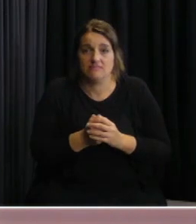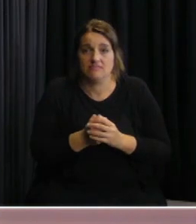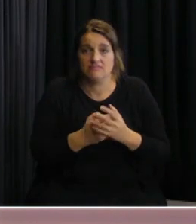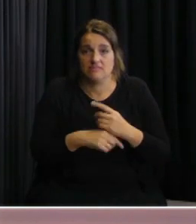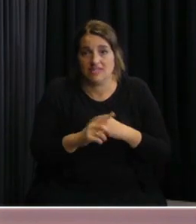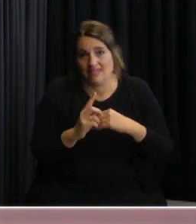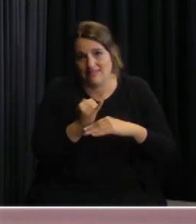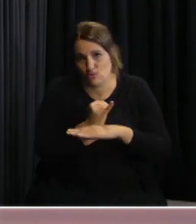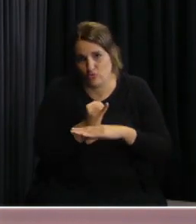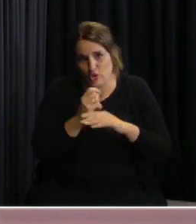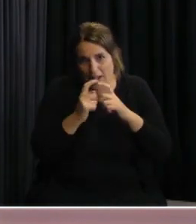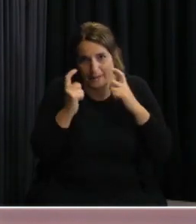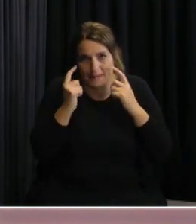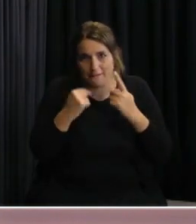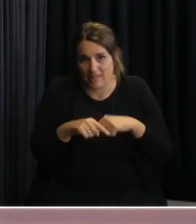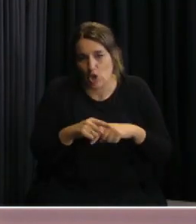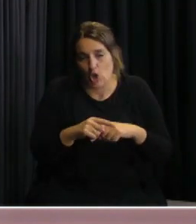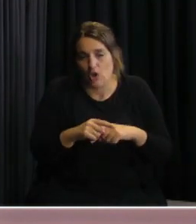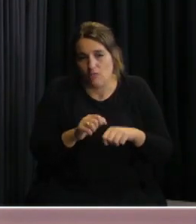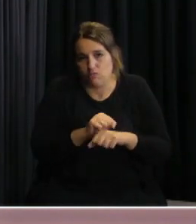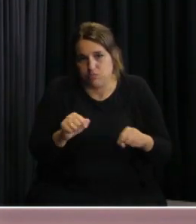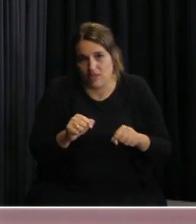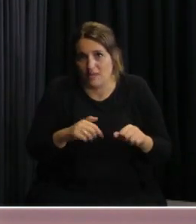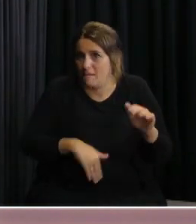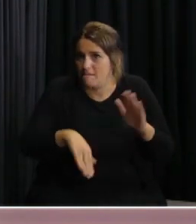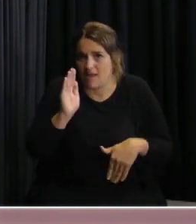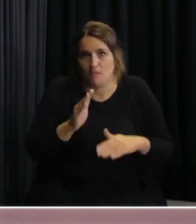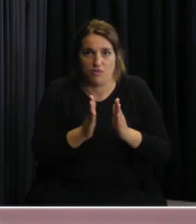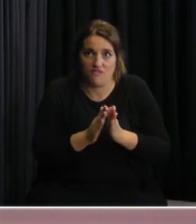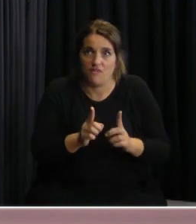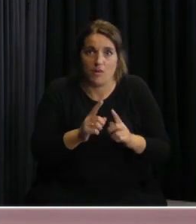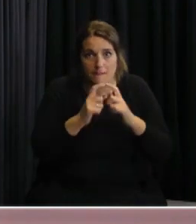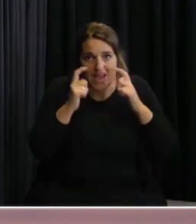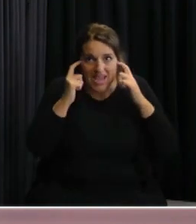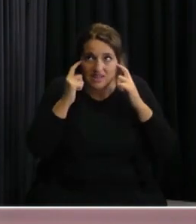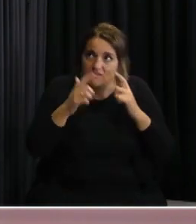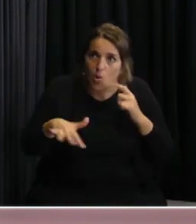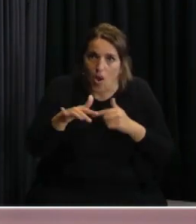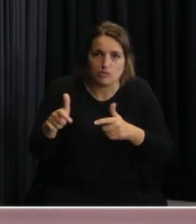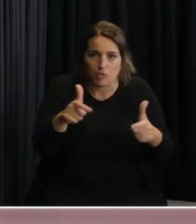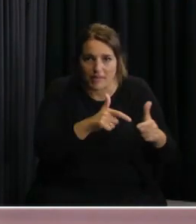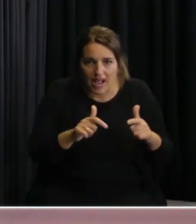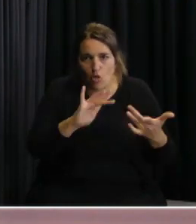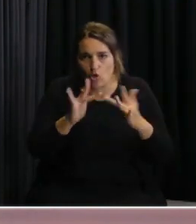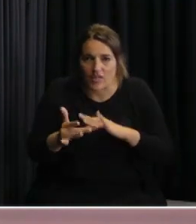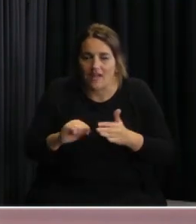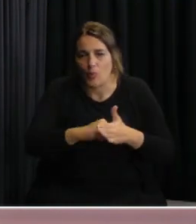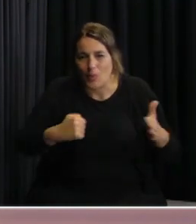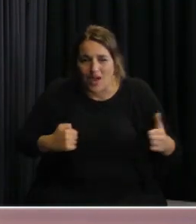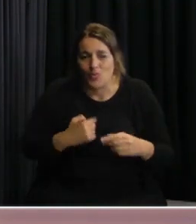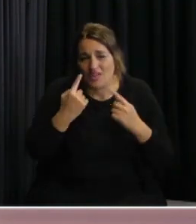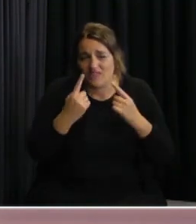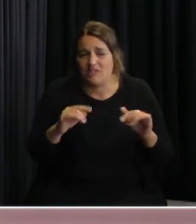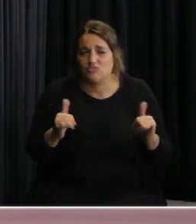institucional pero usen la mascarilla lo más que puedan en los lugares en los supermercados en los bancos ustedes vieron